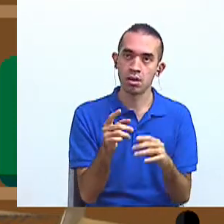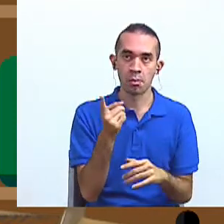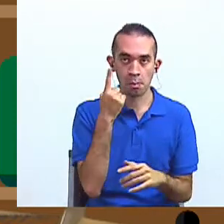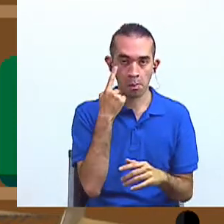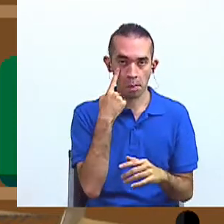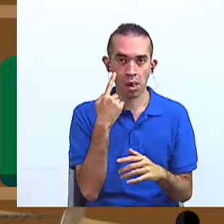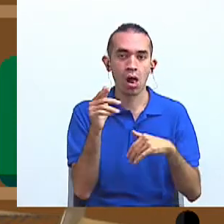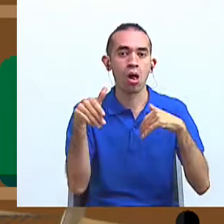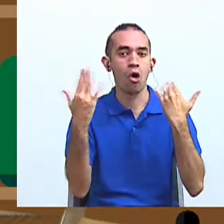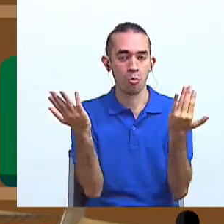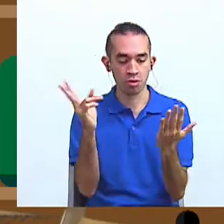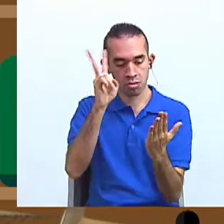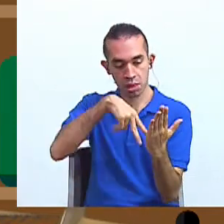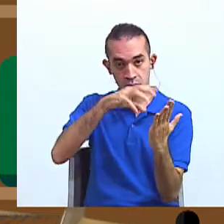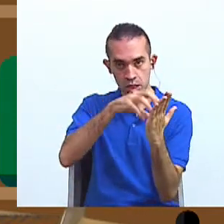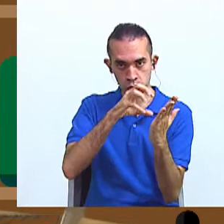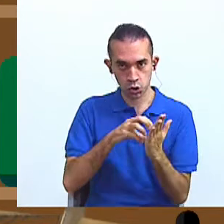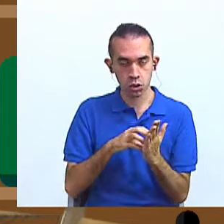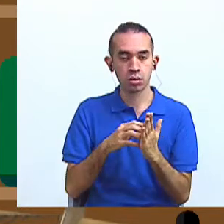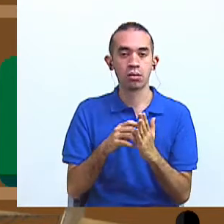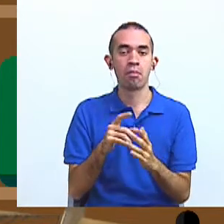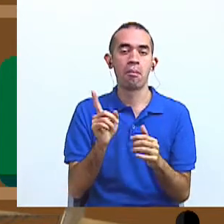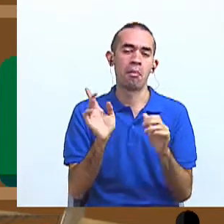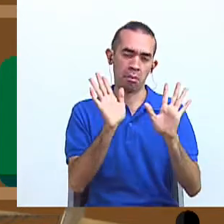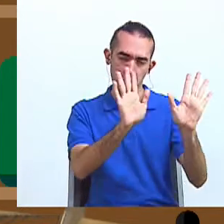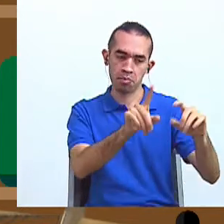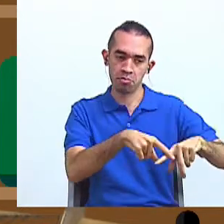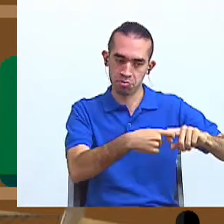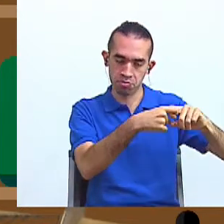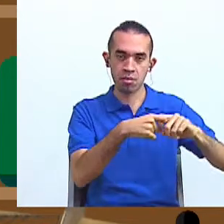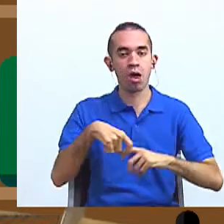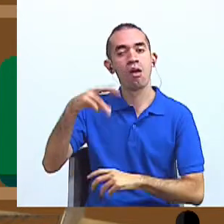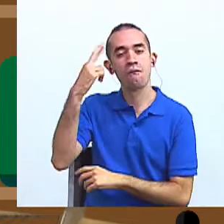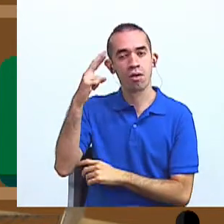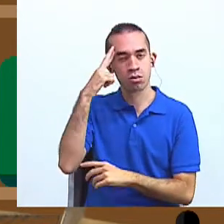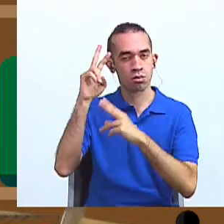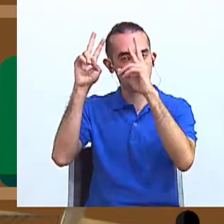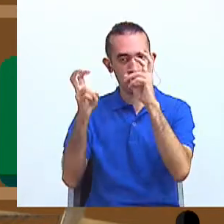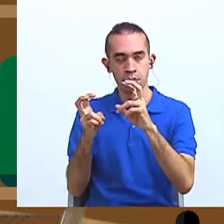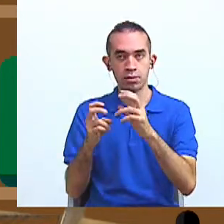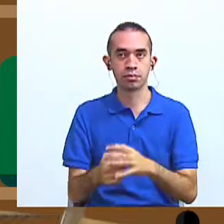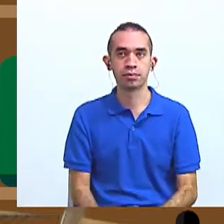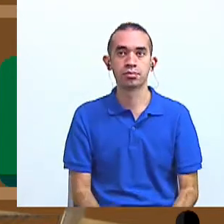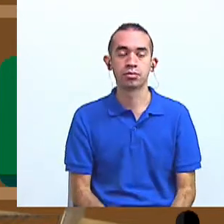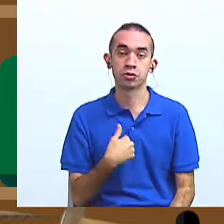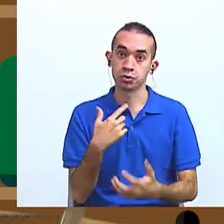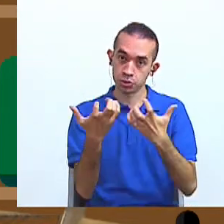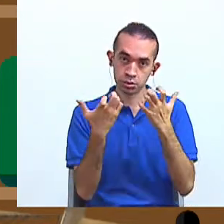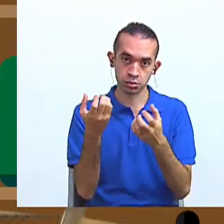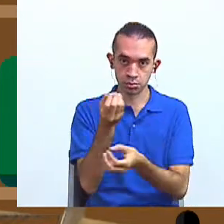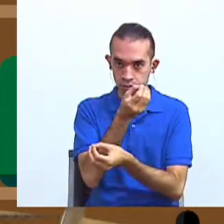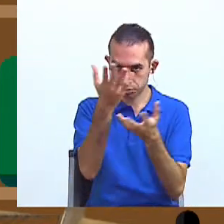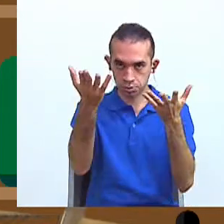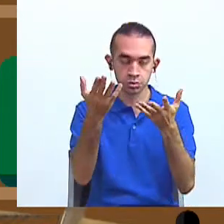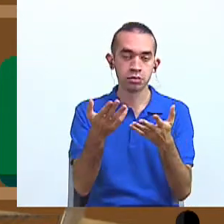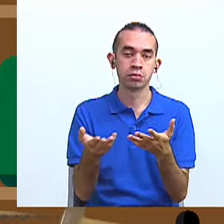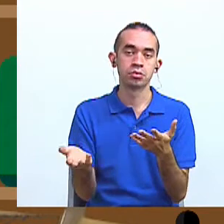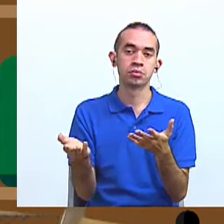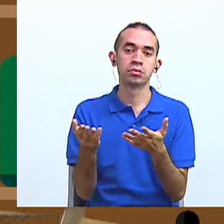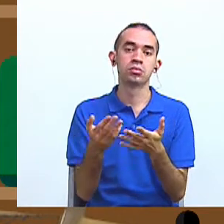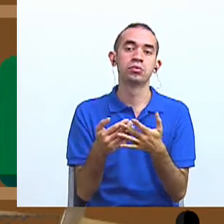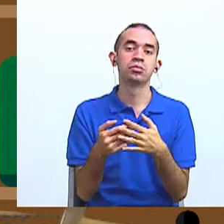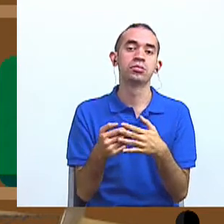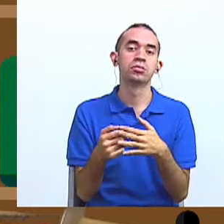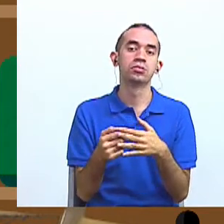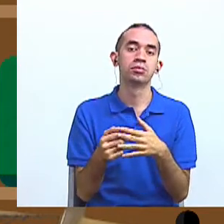ese texto literario, primero reflexionamos un poco sobre el tema? Sí, bueno, quiero compartir con ustedes, aquí